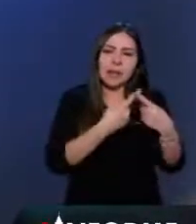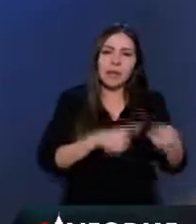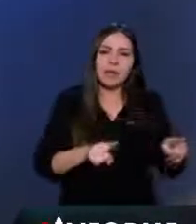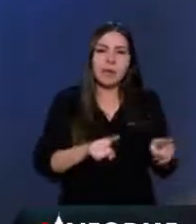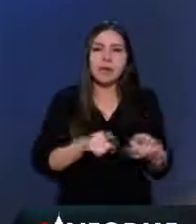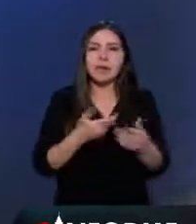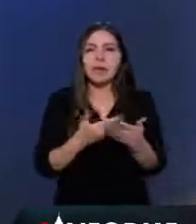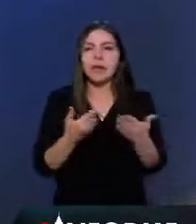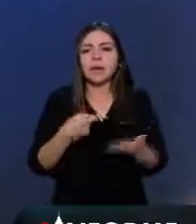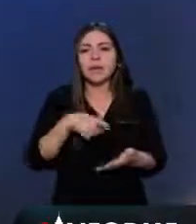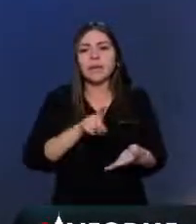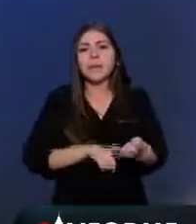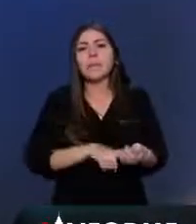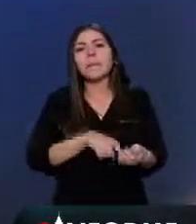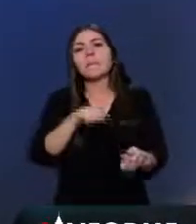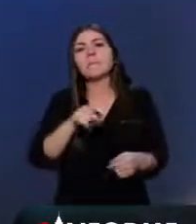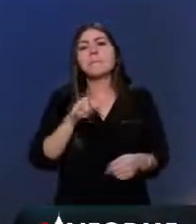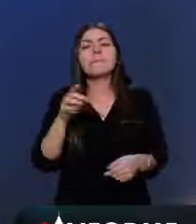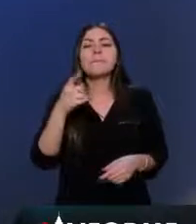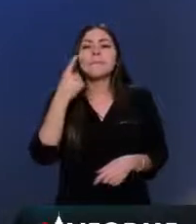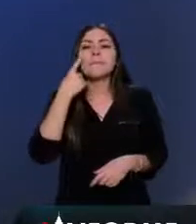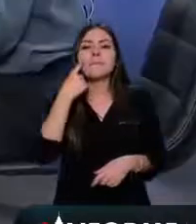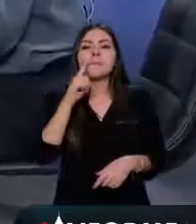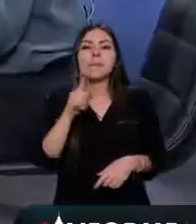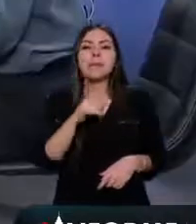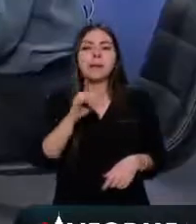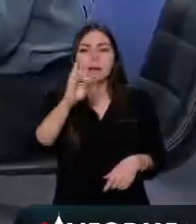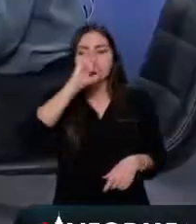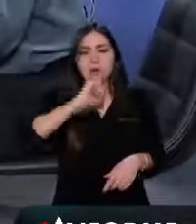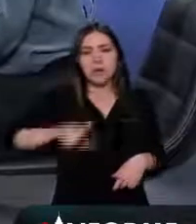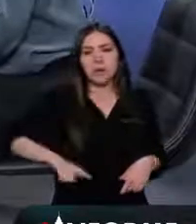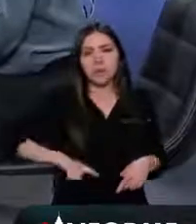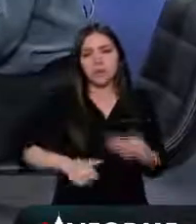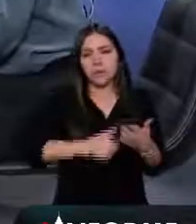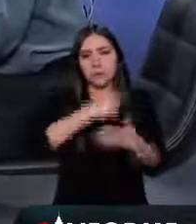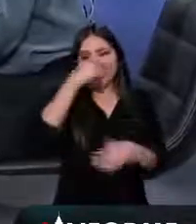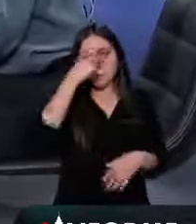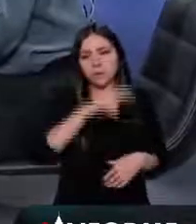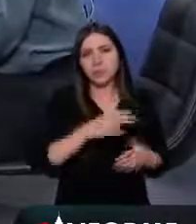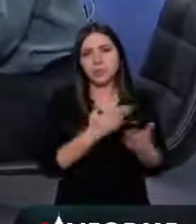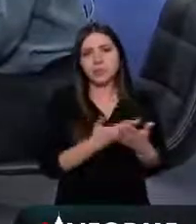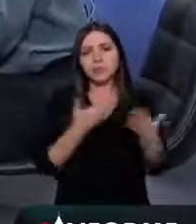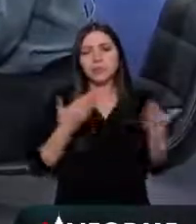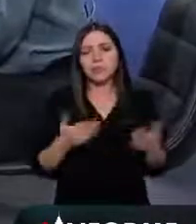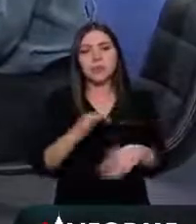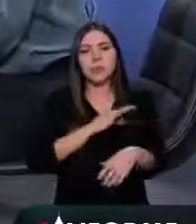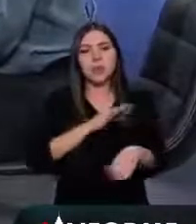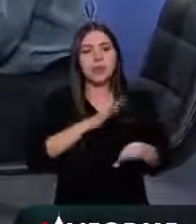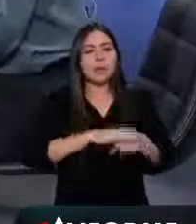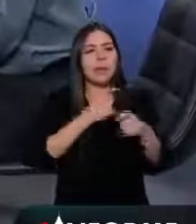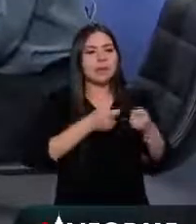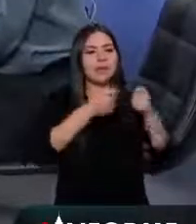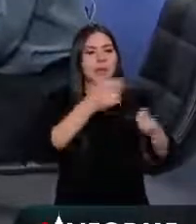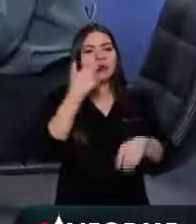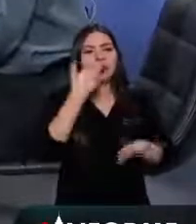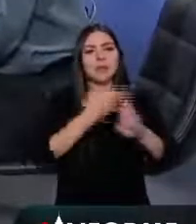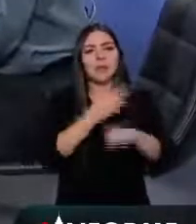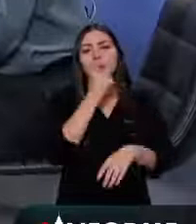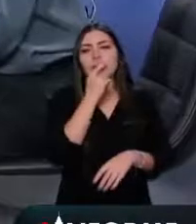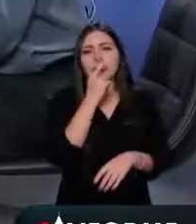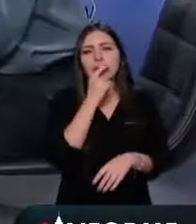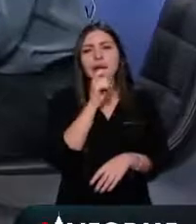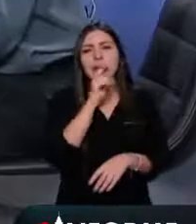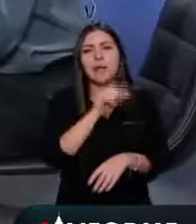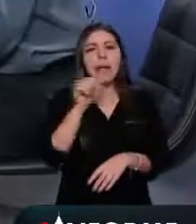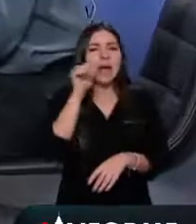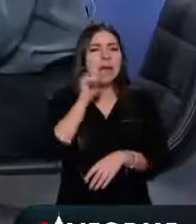legislativo local y que implica posibilidades incrementadas, potencialidades mayores de la policía. Y por otra parte, ayer que tuvimos la oportunidad